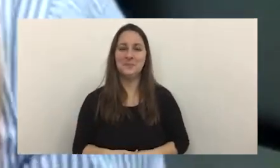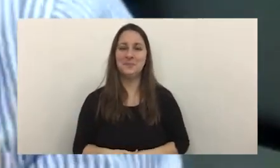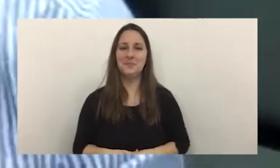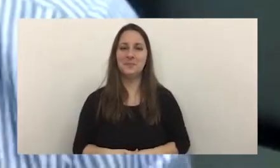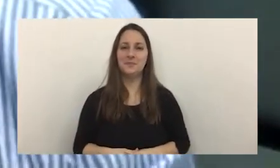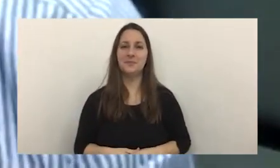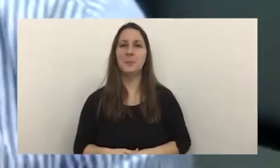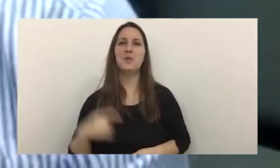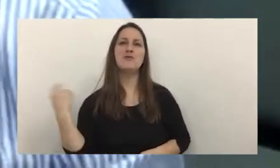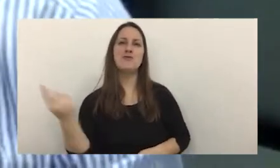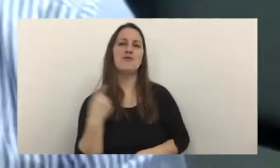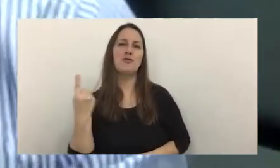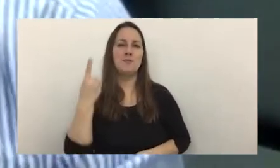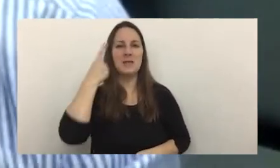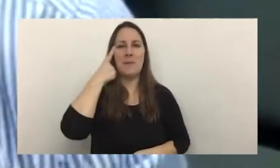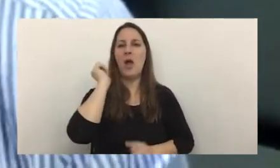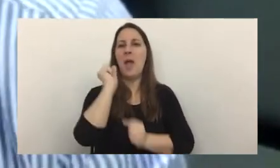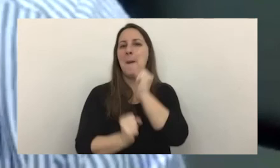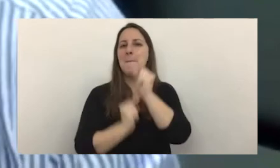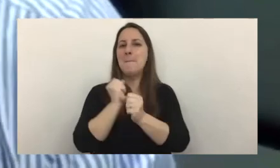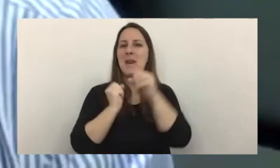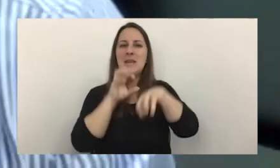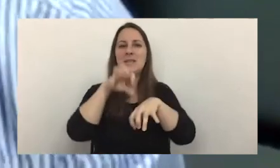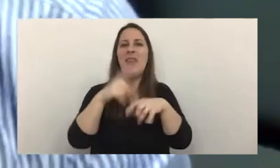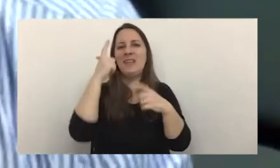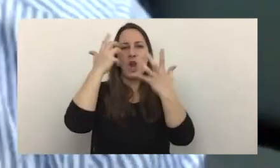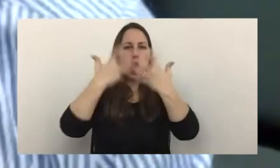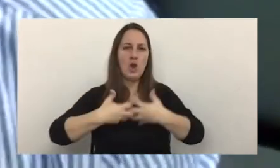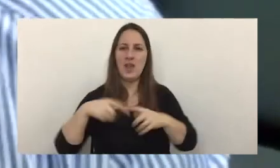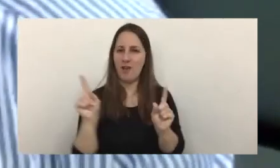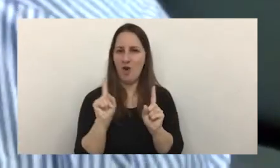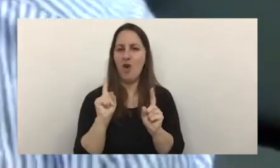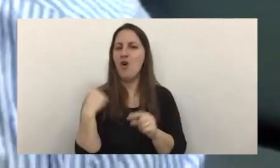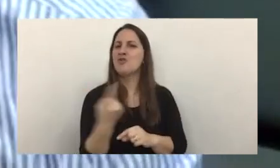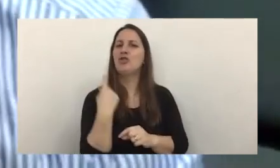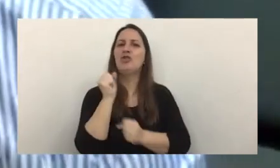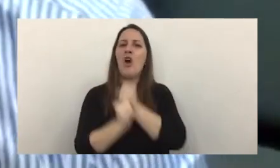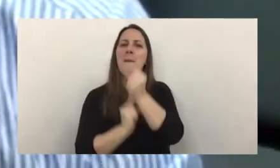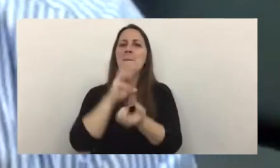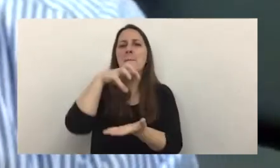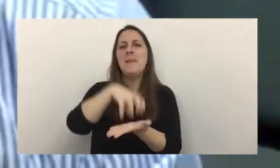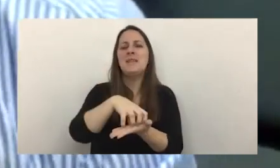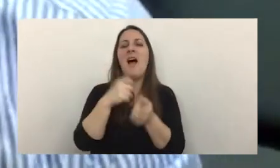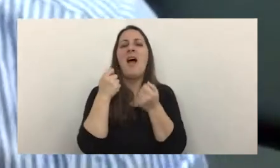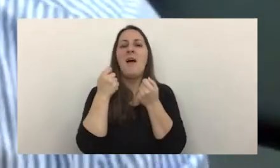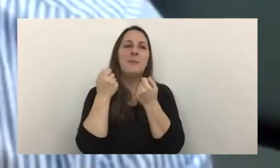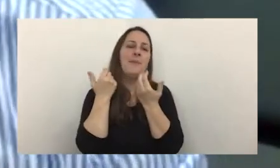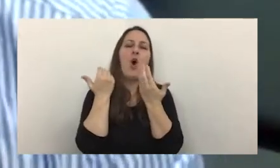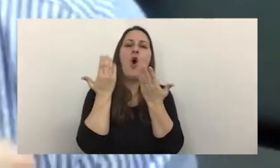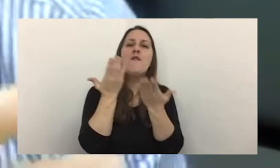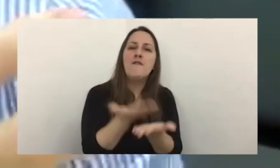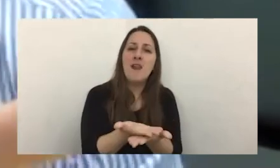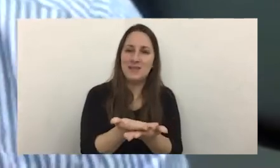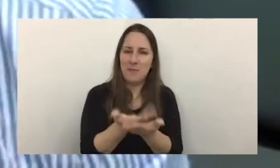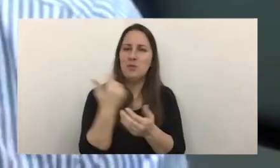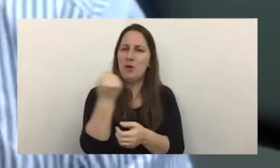nosotros decimos como empresa que no somos una empresa tecnológica que somos una empresa que ofrece por eso es importante este